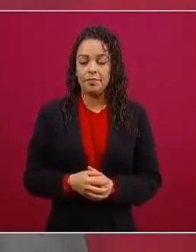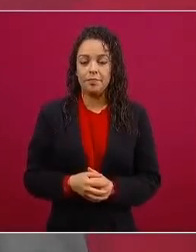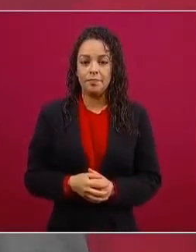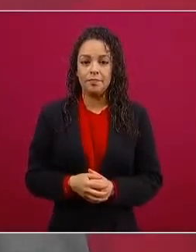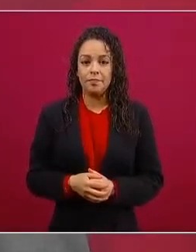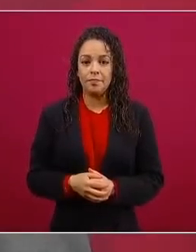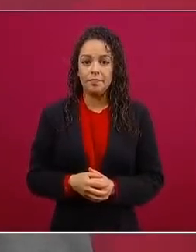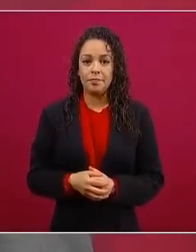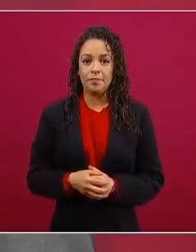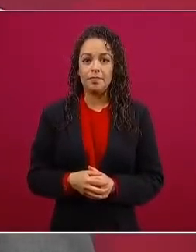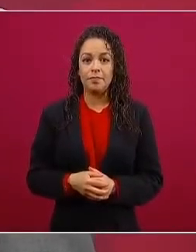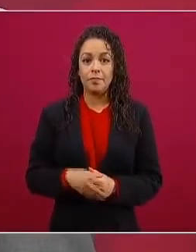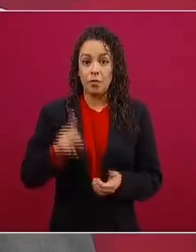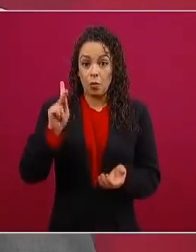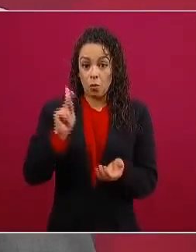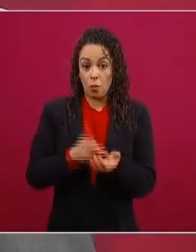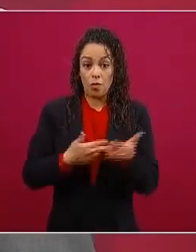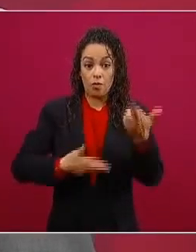neoliberal.